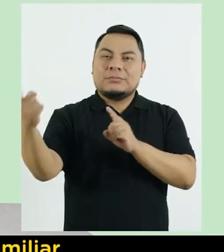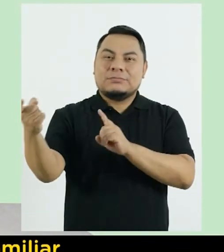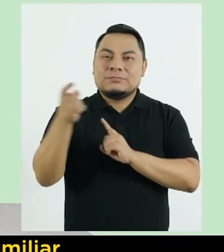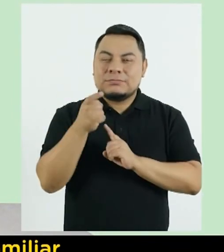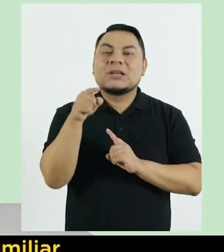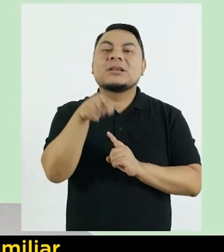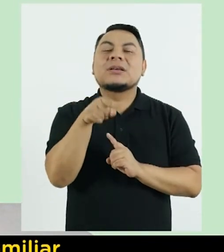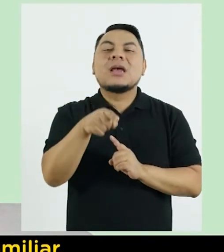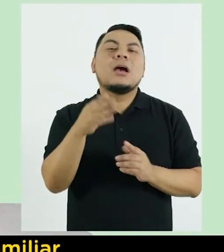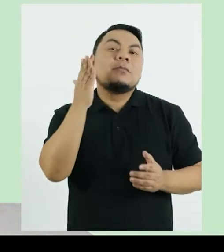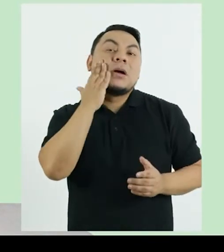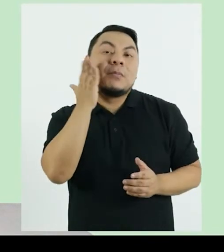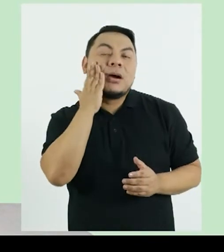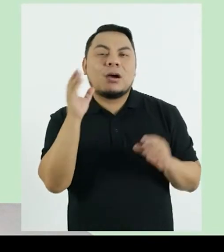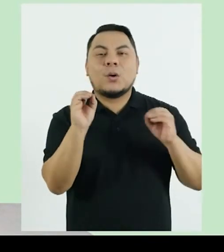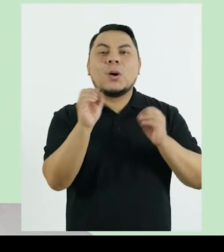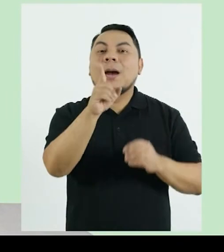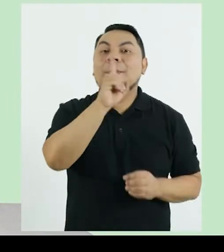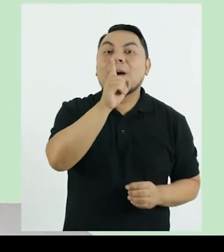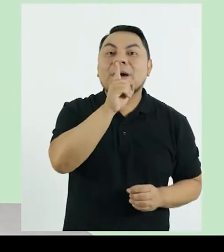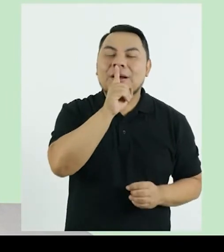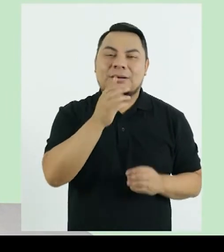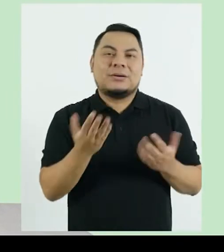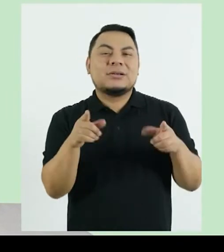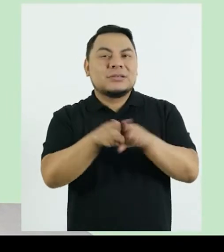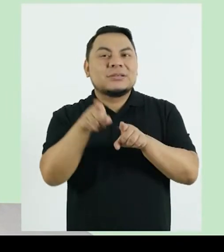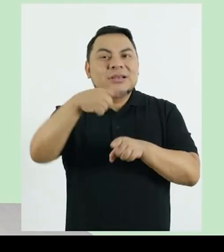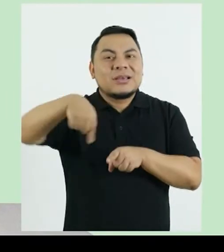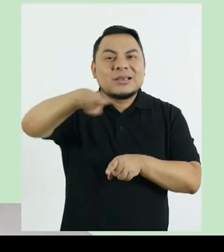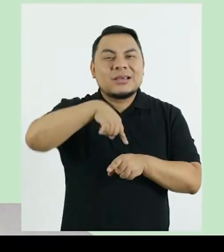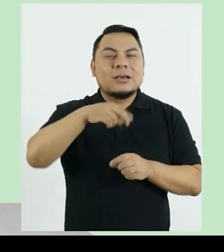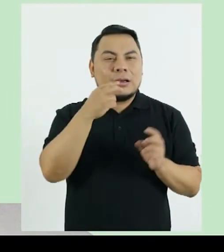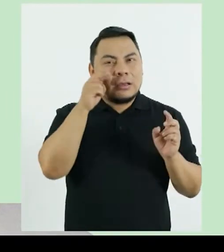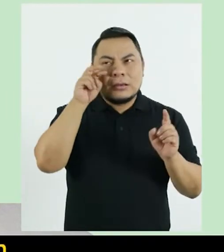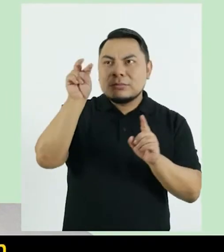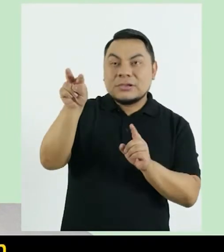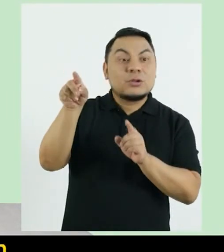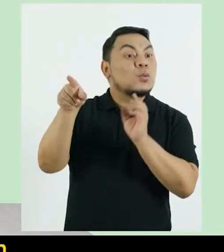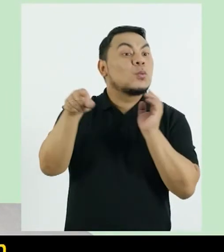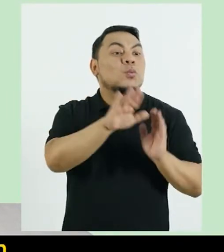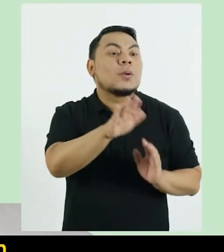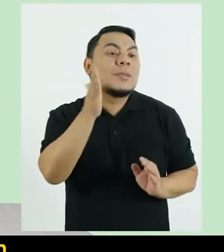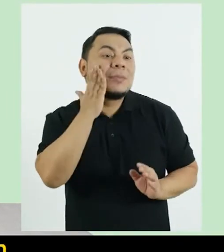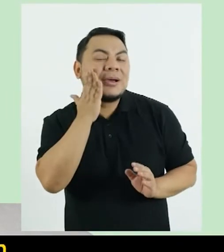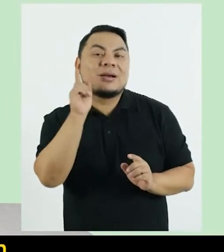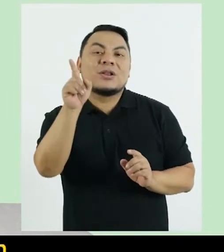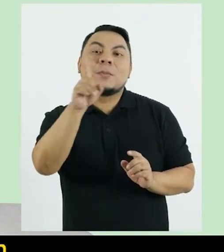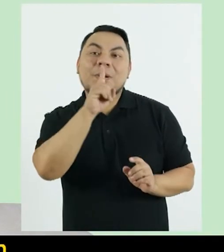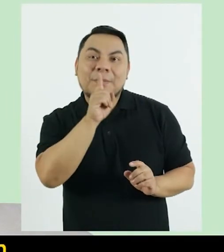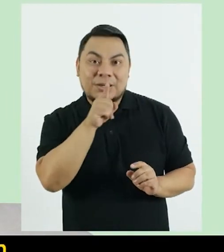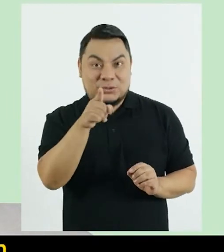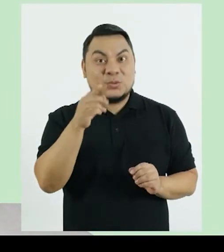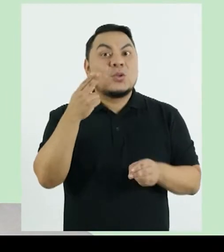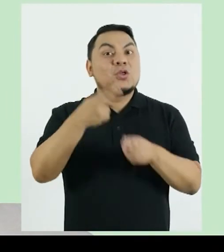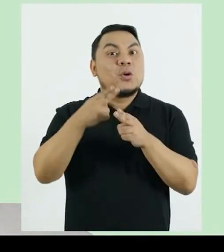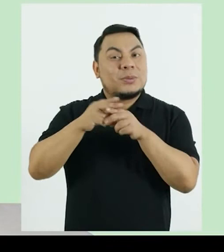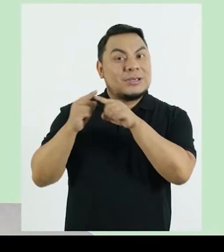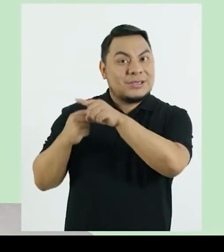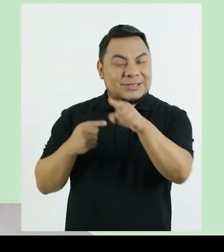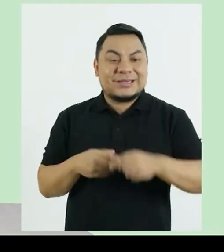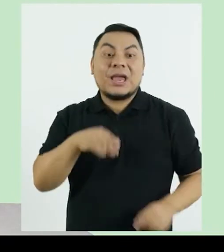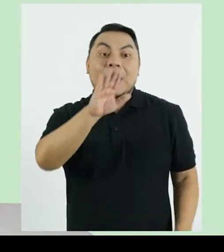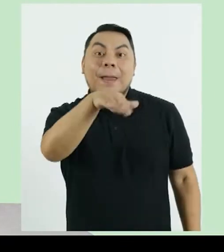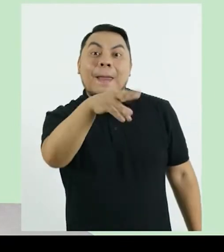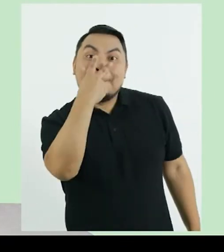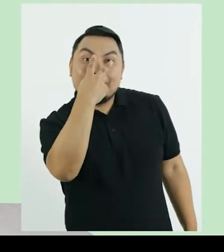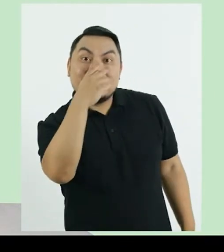persona o familiar Por ejemplo mamá o papá Y hagan que los reconozca también Y repitan